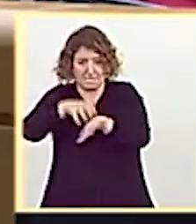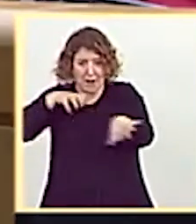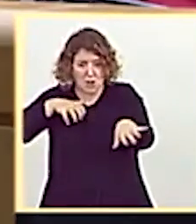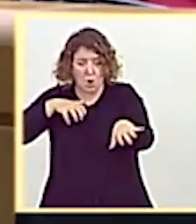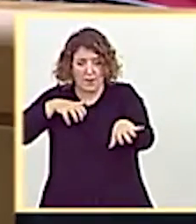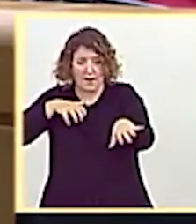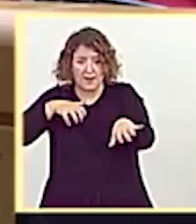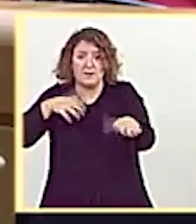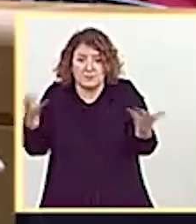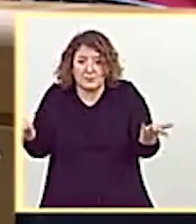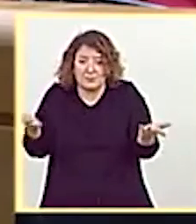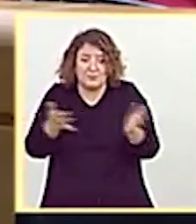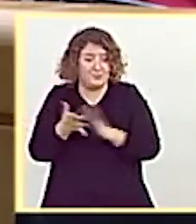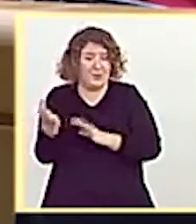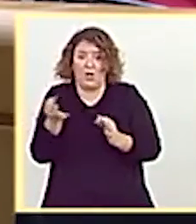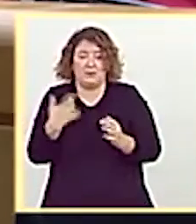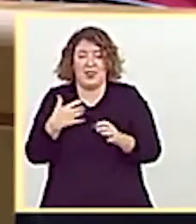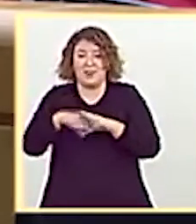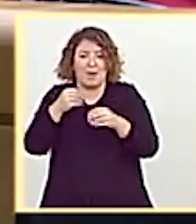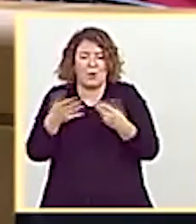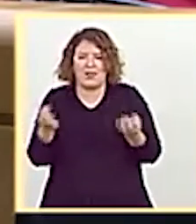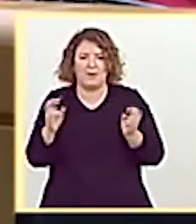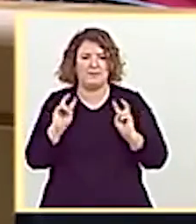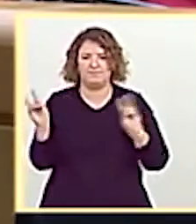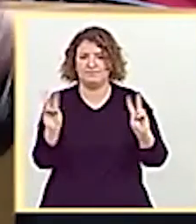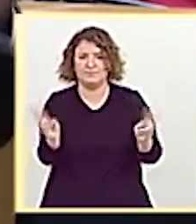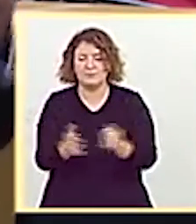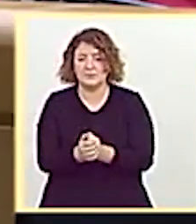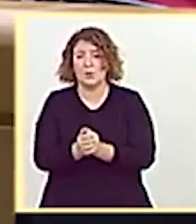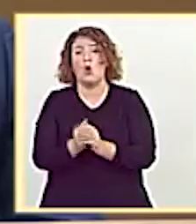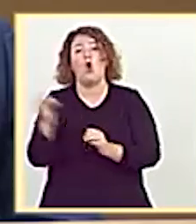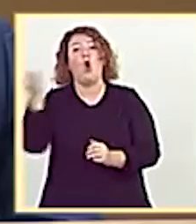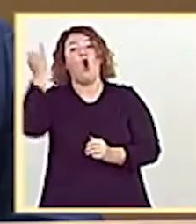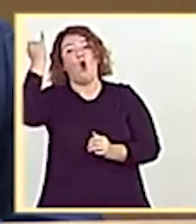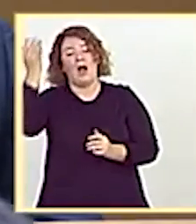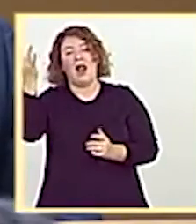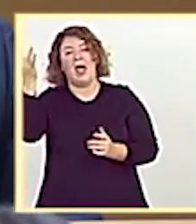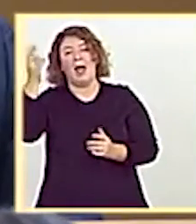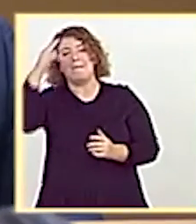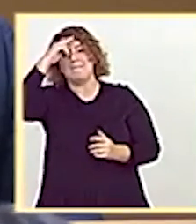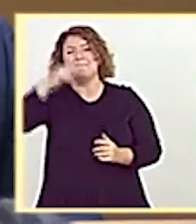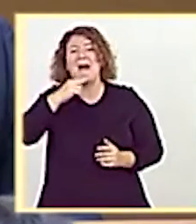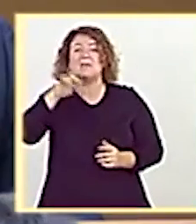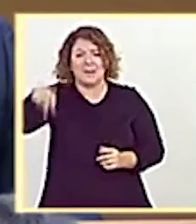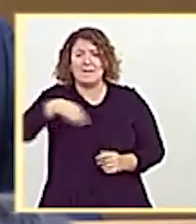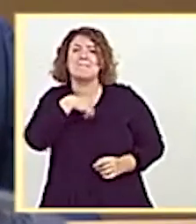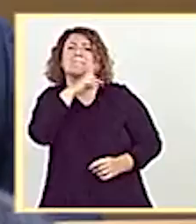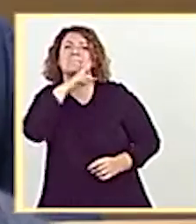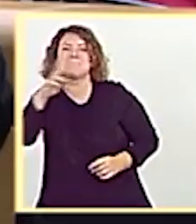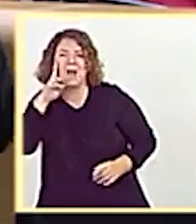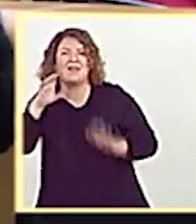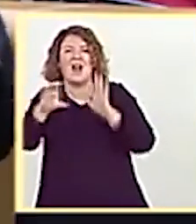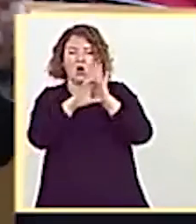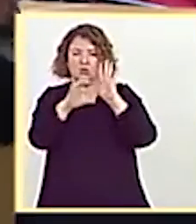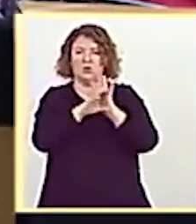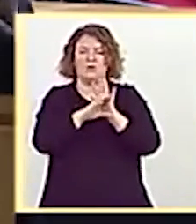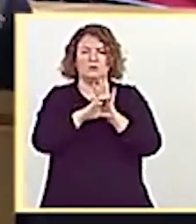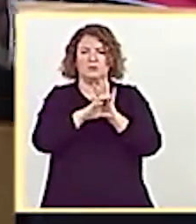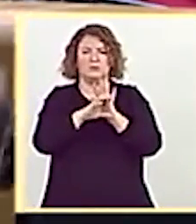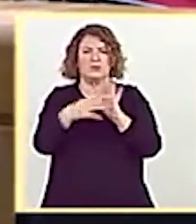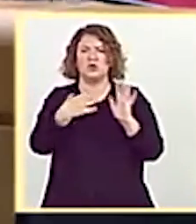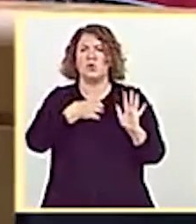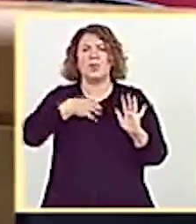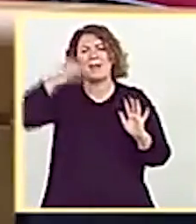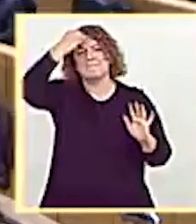que hay. La democracia tiene que reaccionar. Porque los padres de la Constitución, ojalá hubiera habido alguna madre, no pudieron pensar